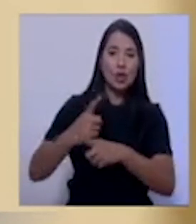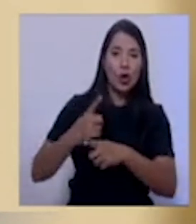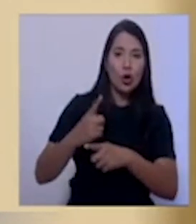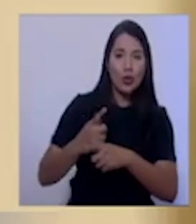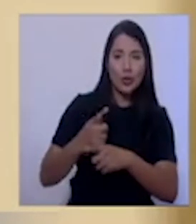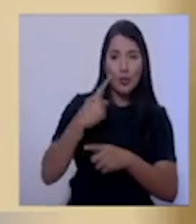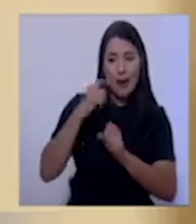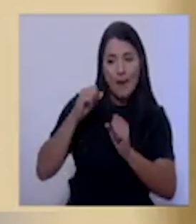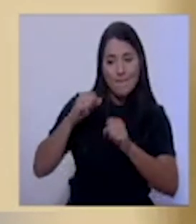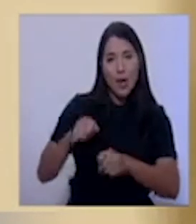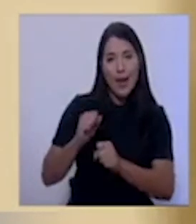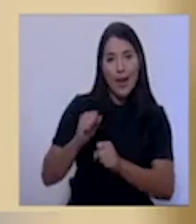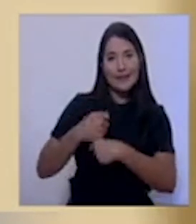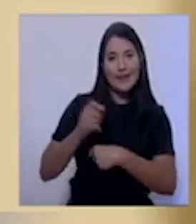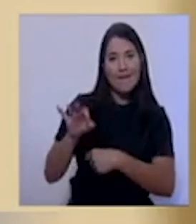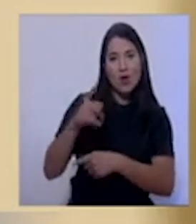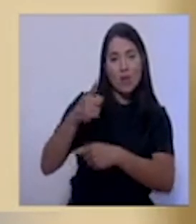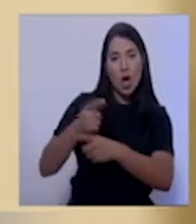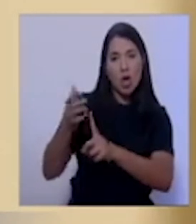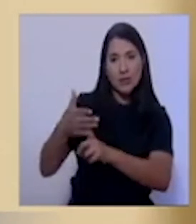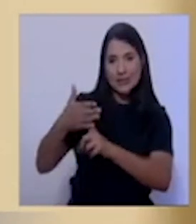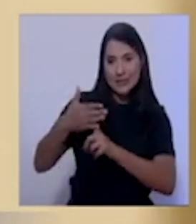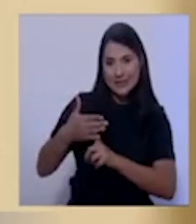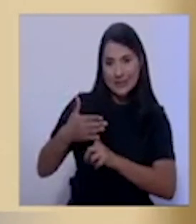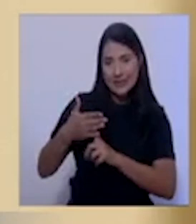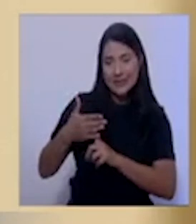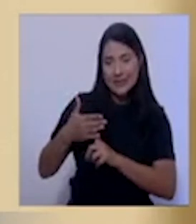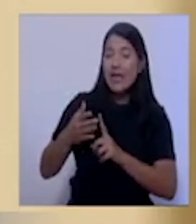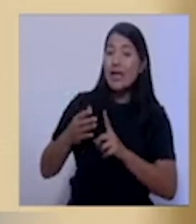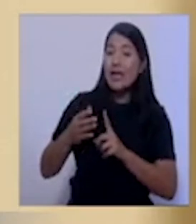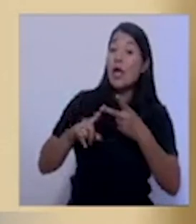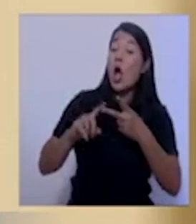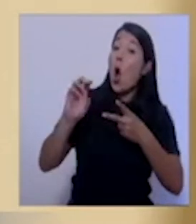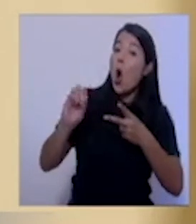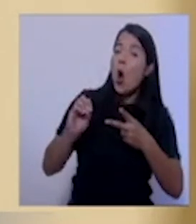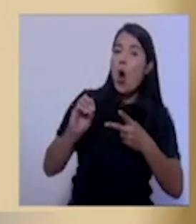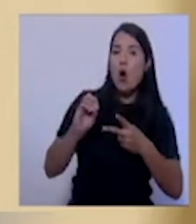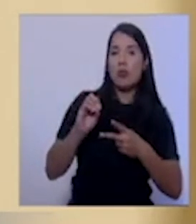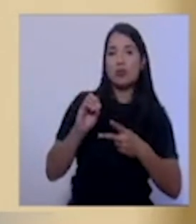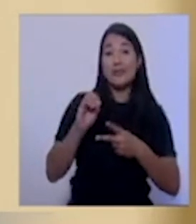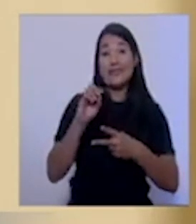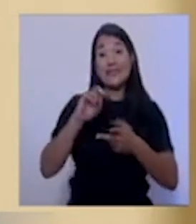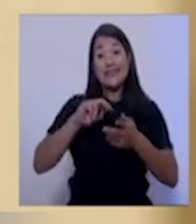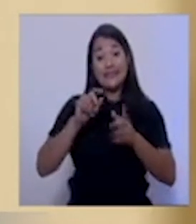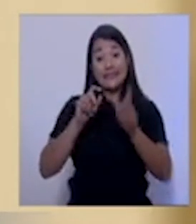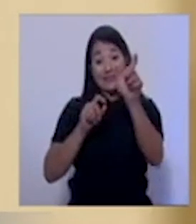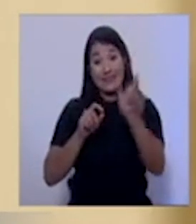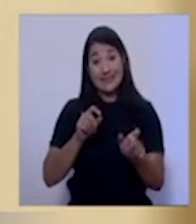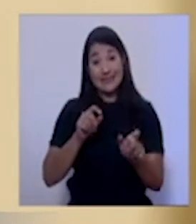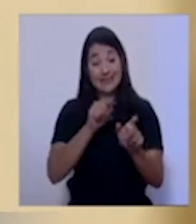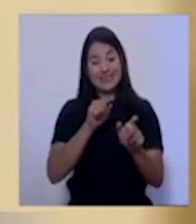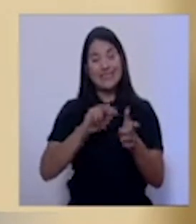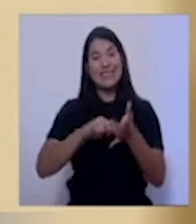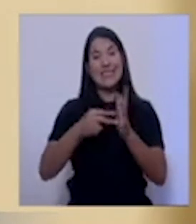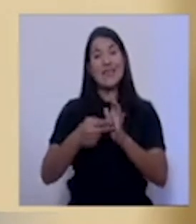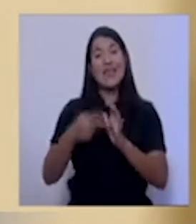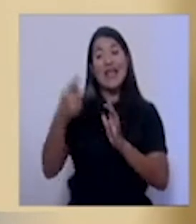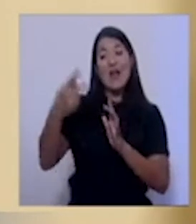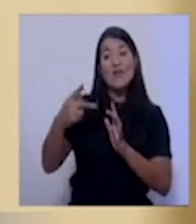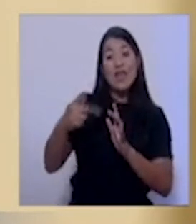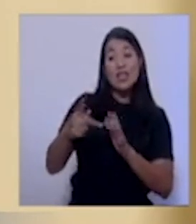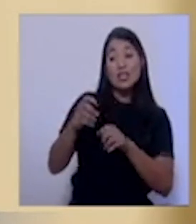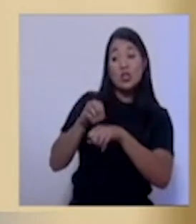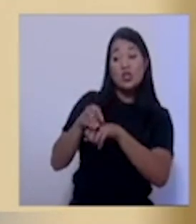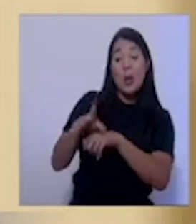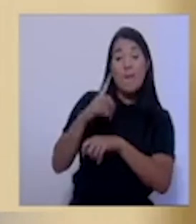de manera controlada, o representan algún nivel de riesgo hacia terceros, hacia el resto de su familia o